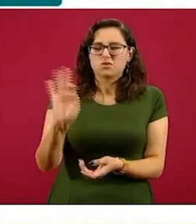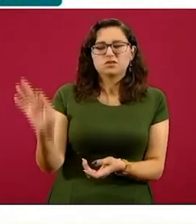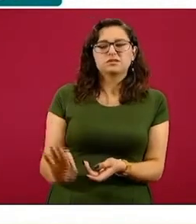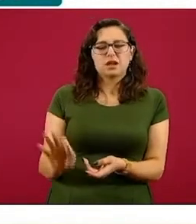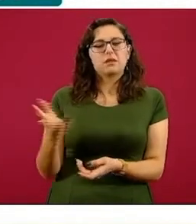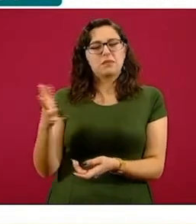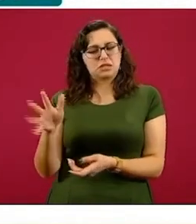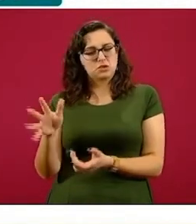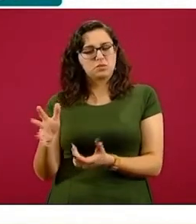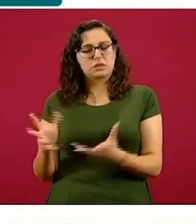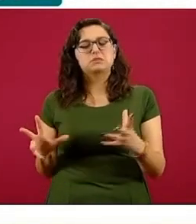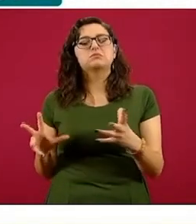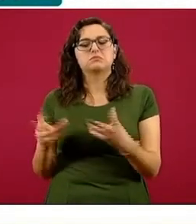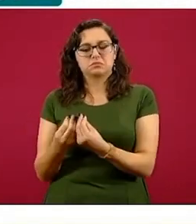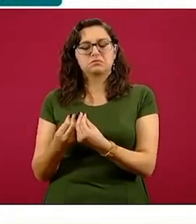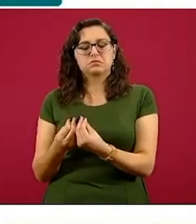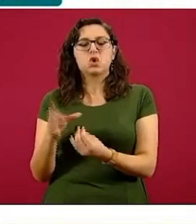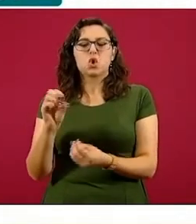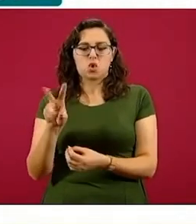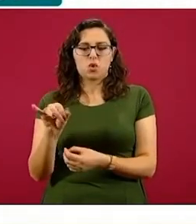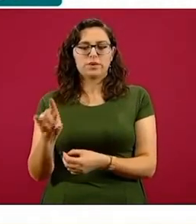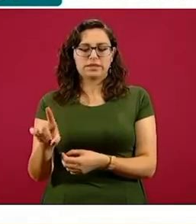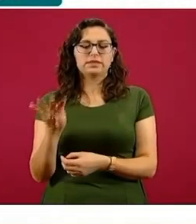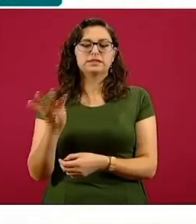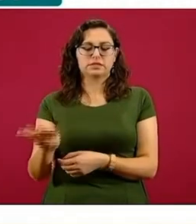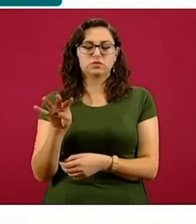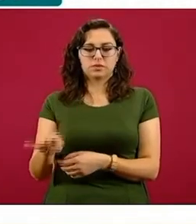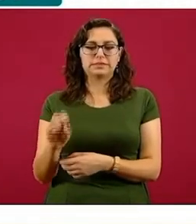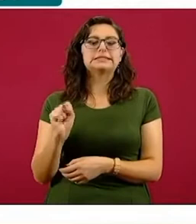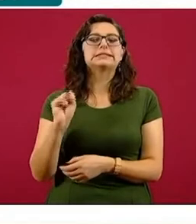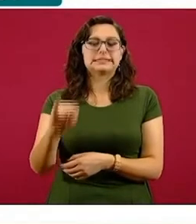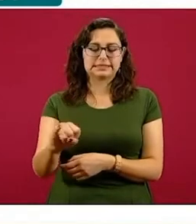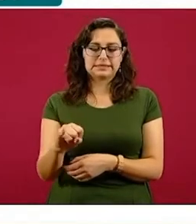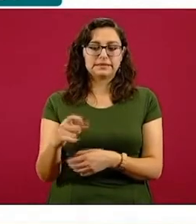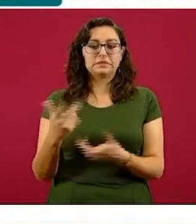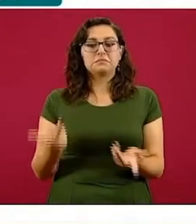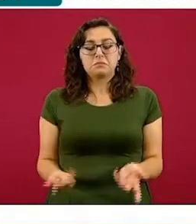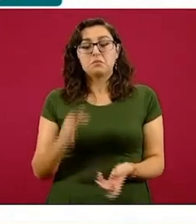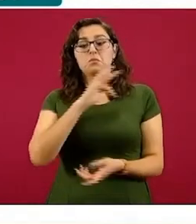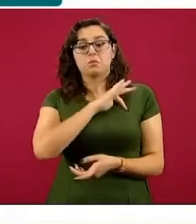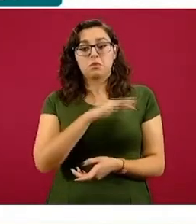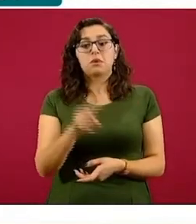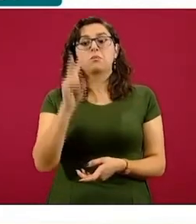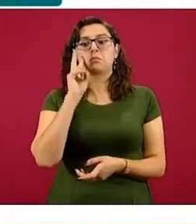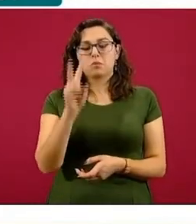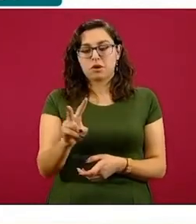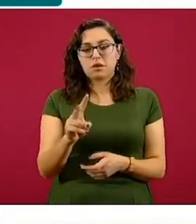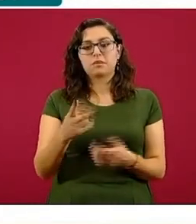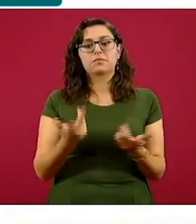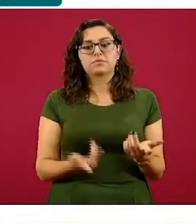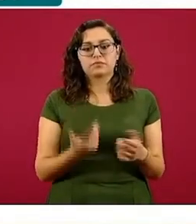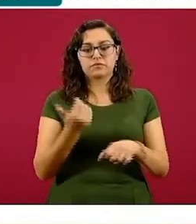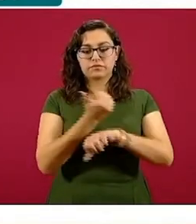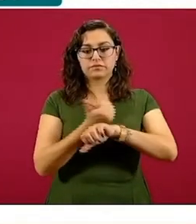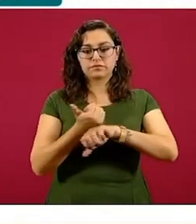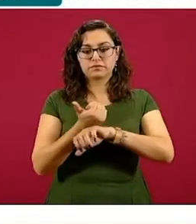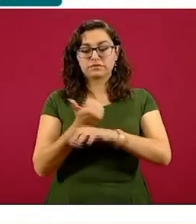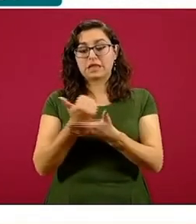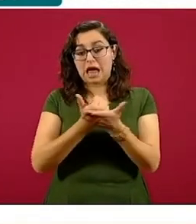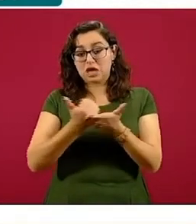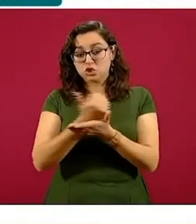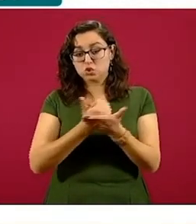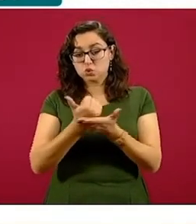que son casos de COVID-19 y están también distribuidos en esta curva de color azul